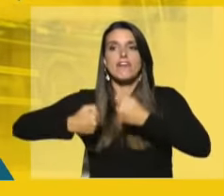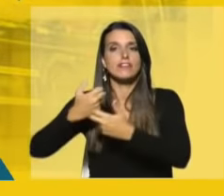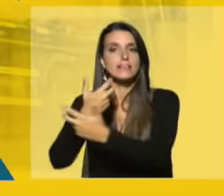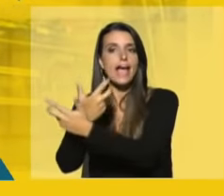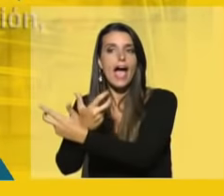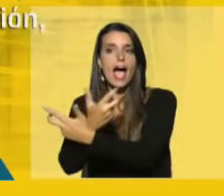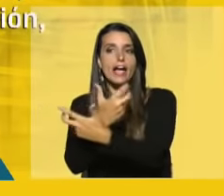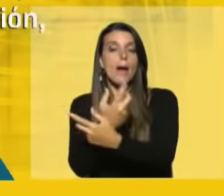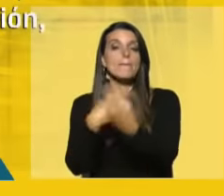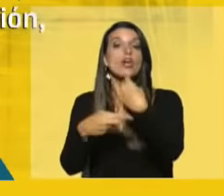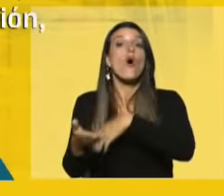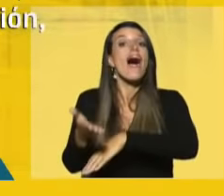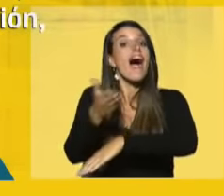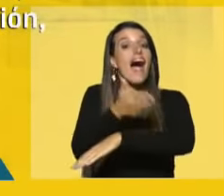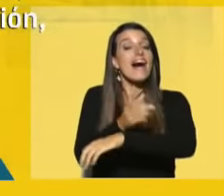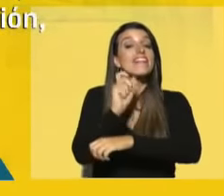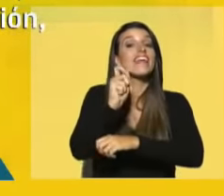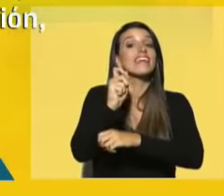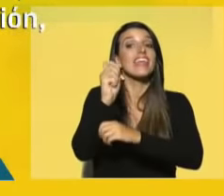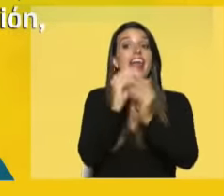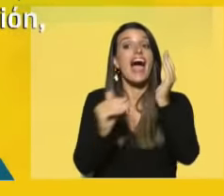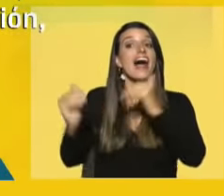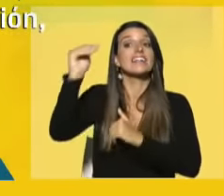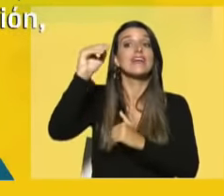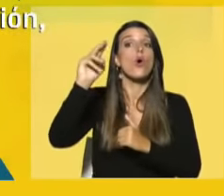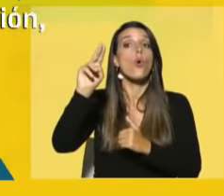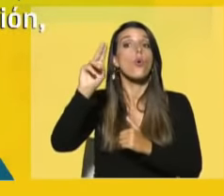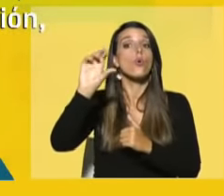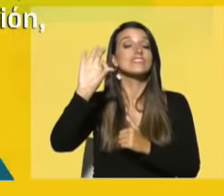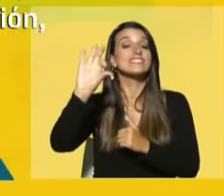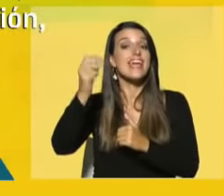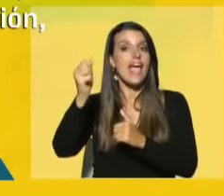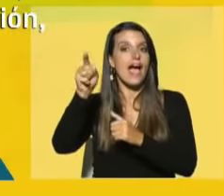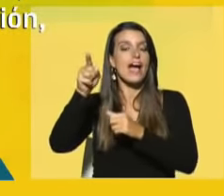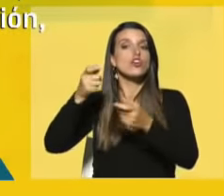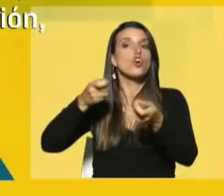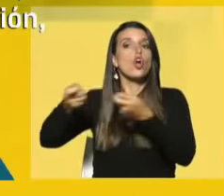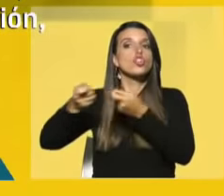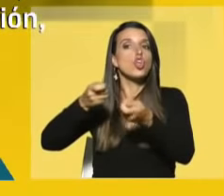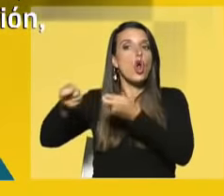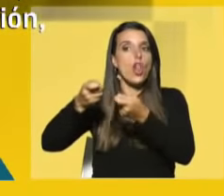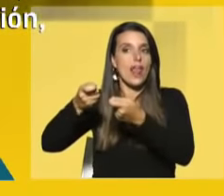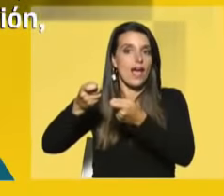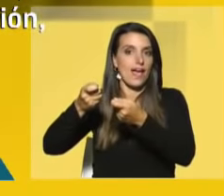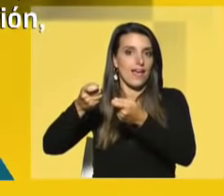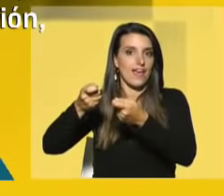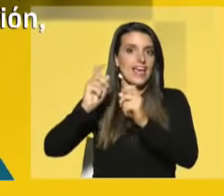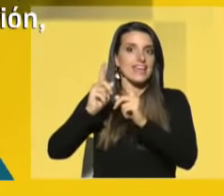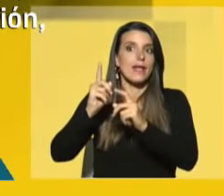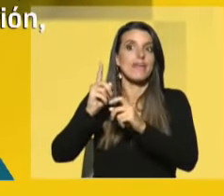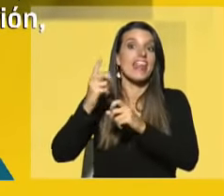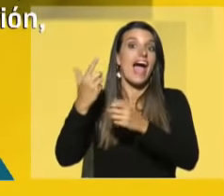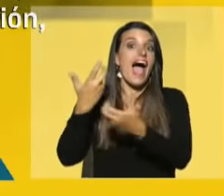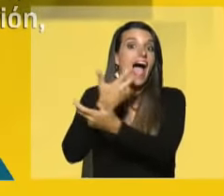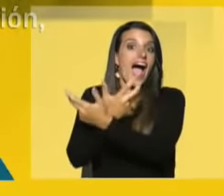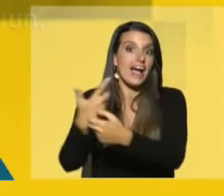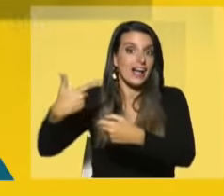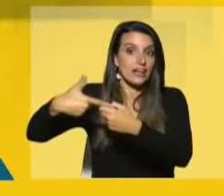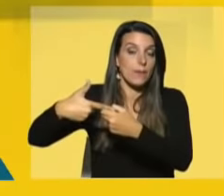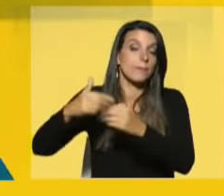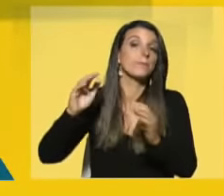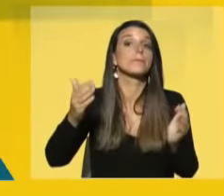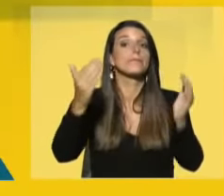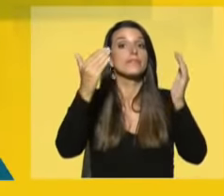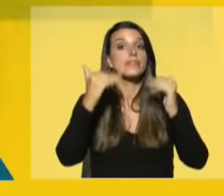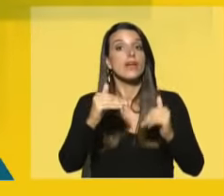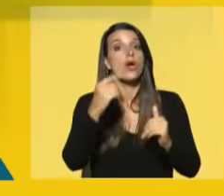previo informe preceptivo de la unidad reguladora de servicios de energía y agua y de ANCAP. El capítulo décimo establece el control